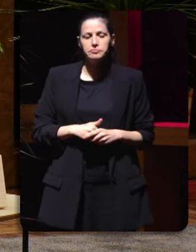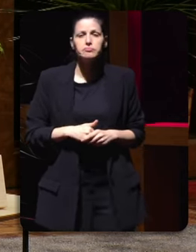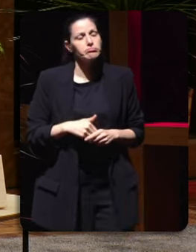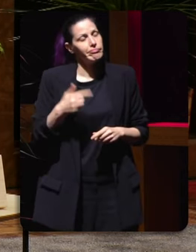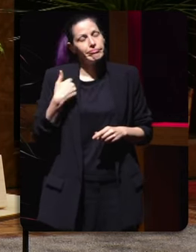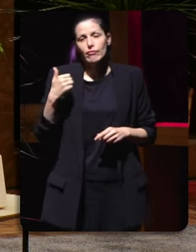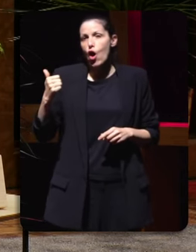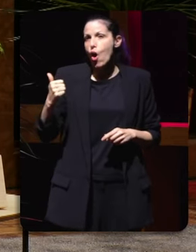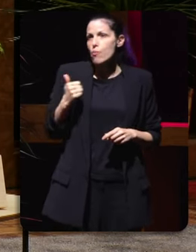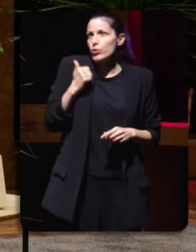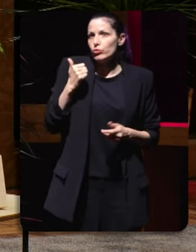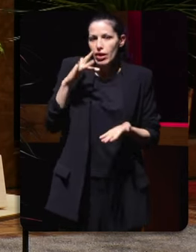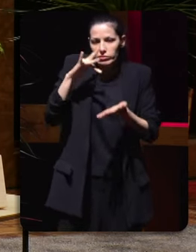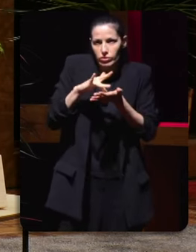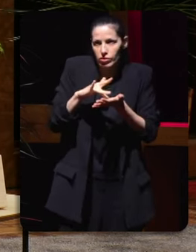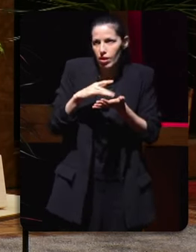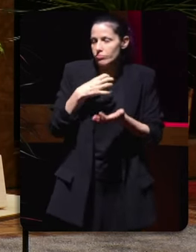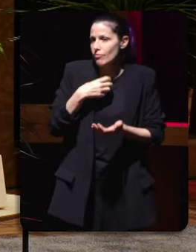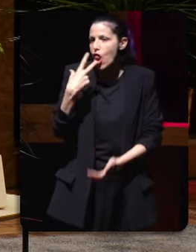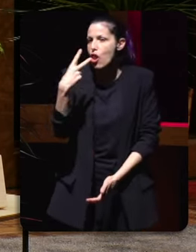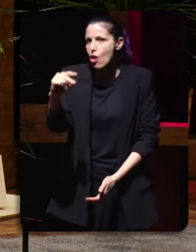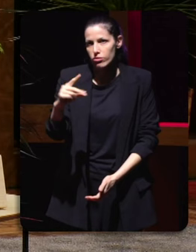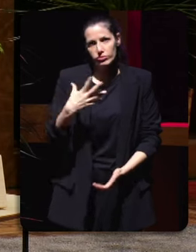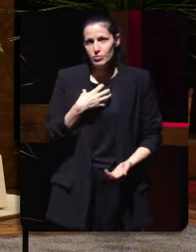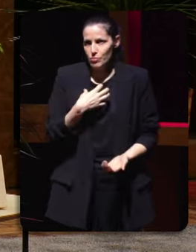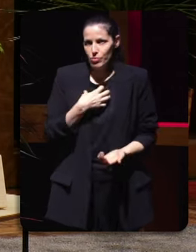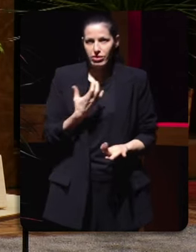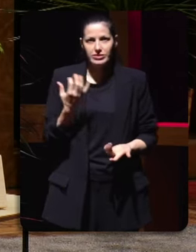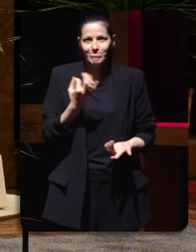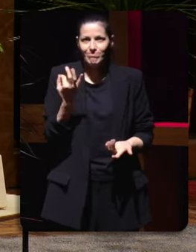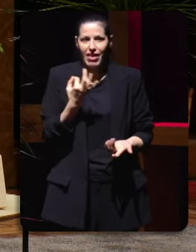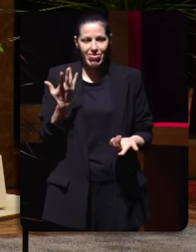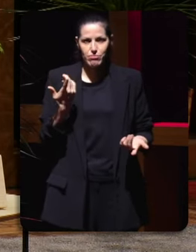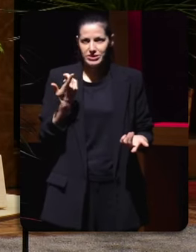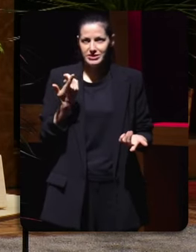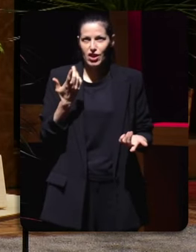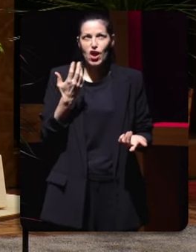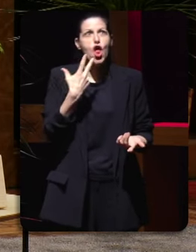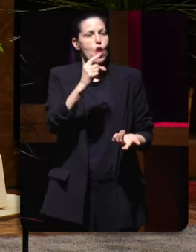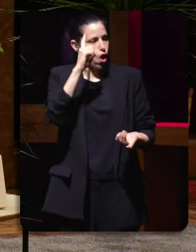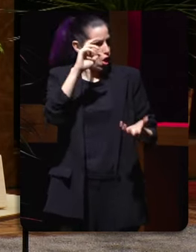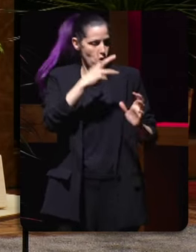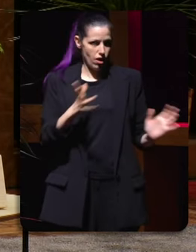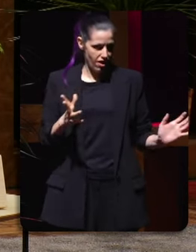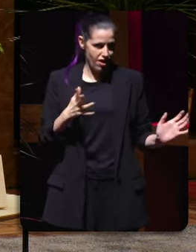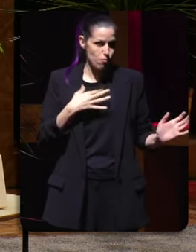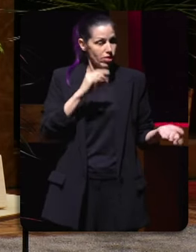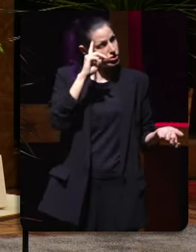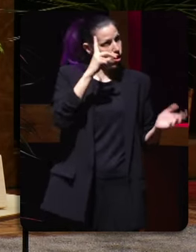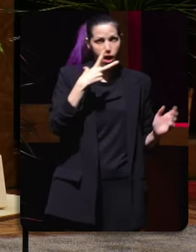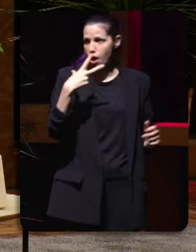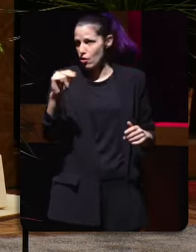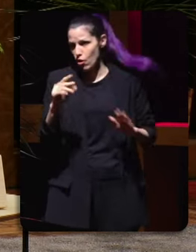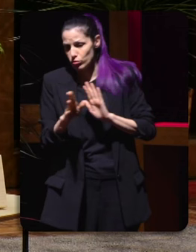oportunidade así non podes decir que non quero decir des que estar tola para decir que non bueno podes estar tola decir que non